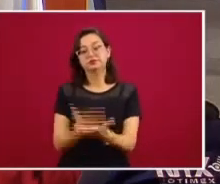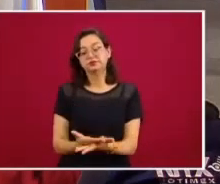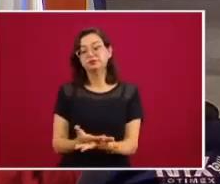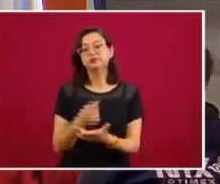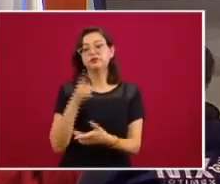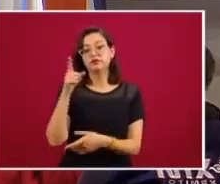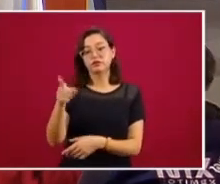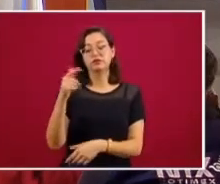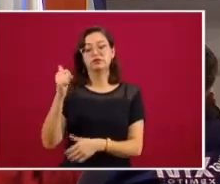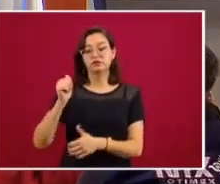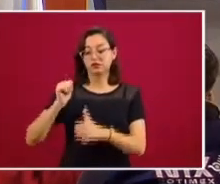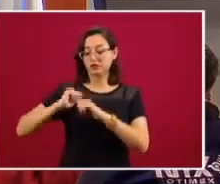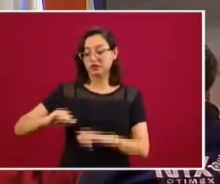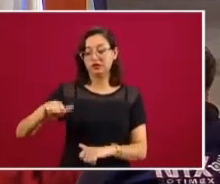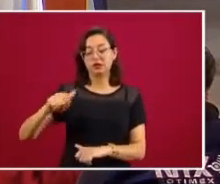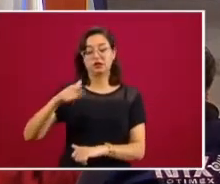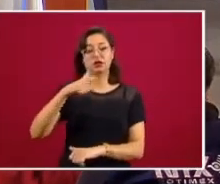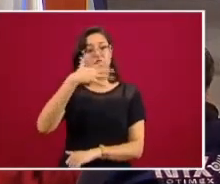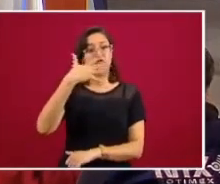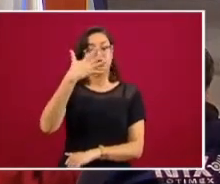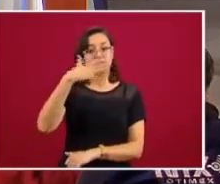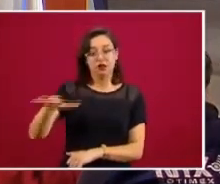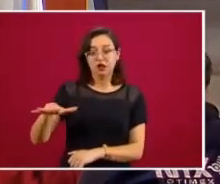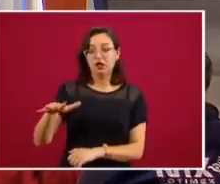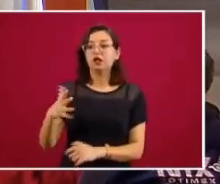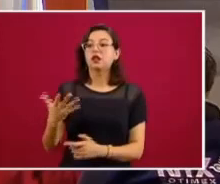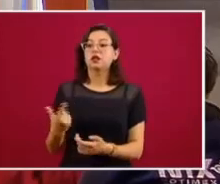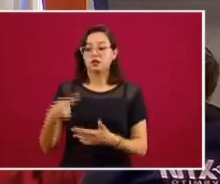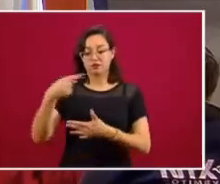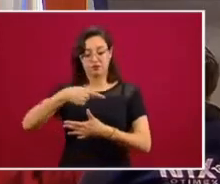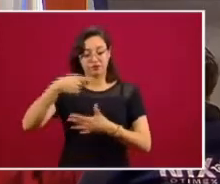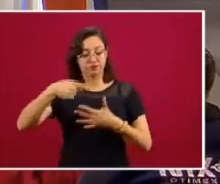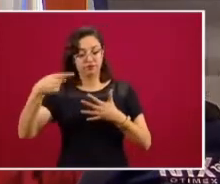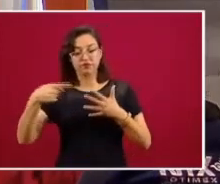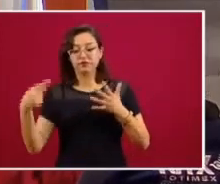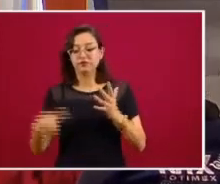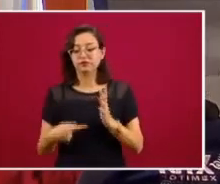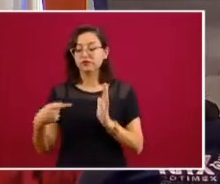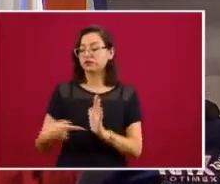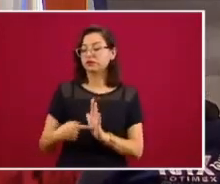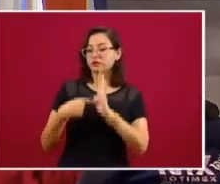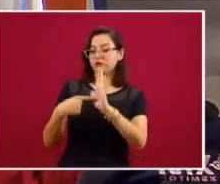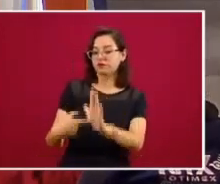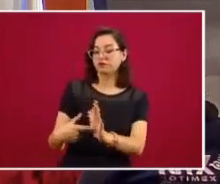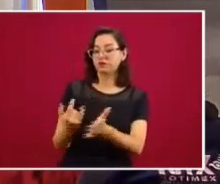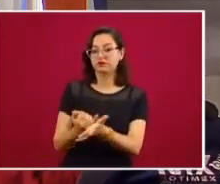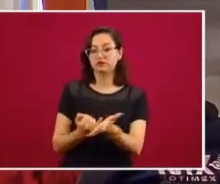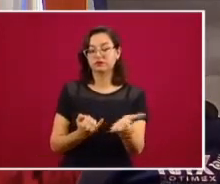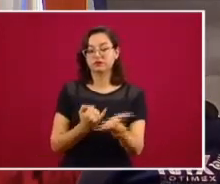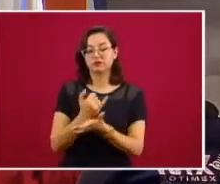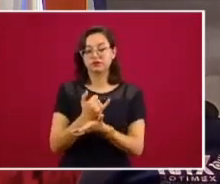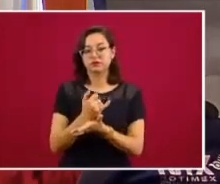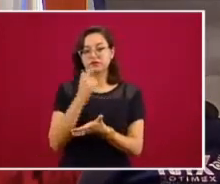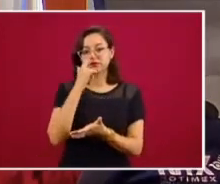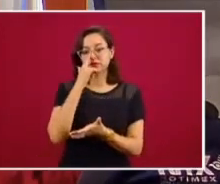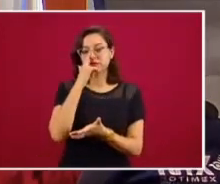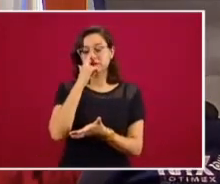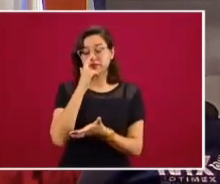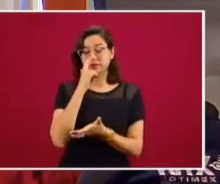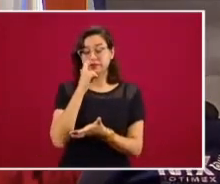secretario general para que entonces, con base en estos principios que la propia resolución establece,